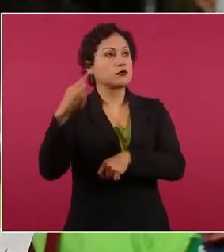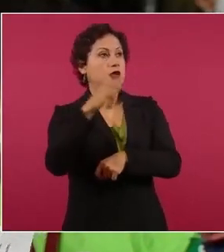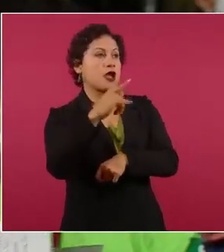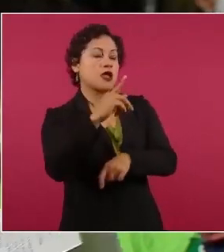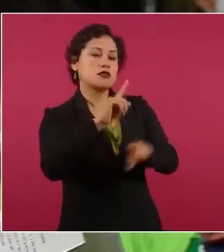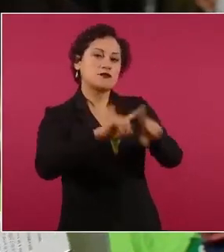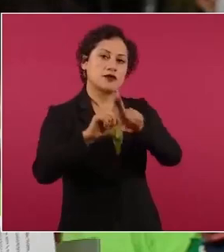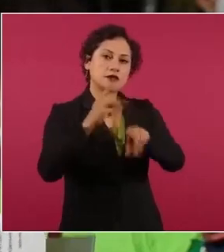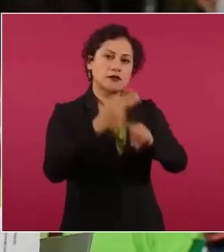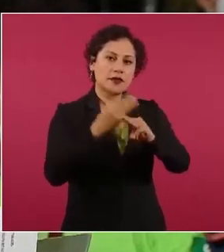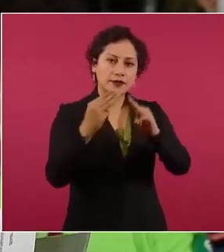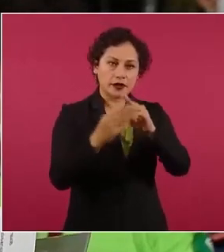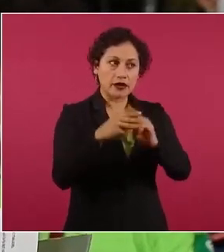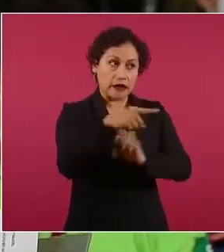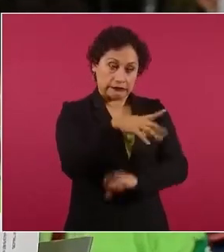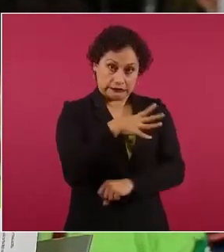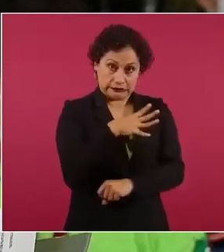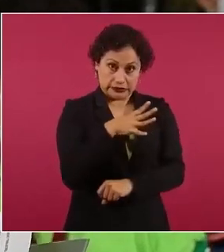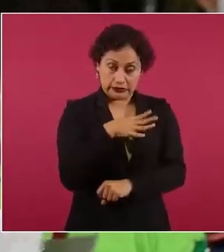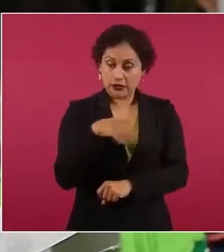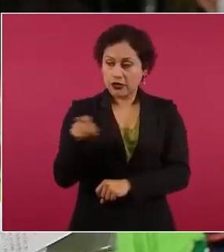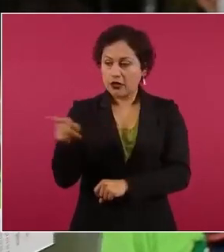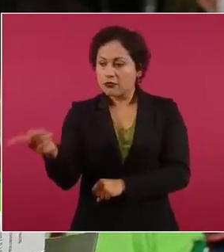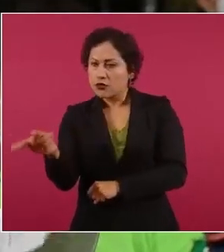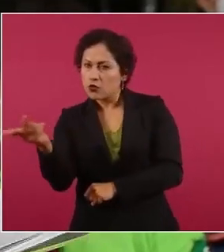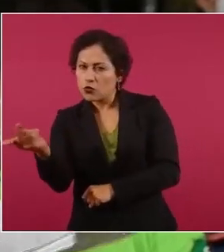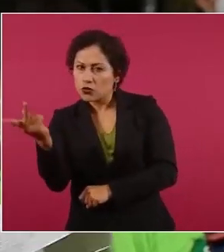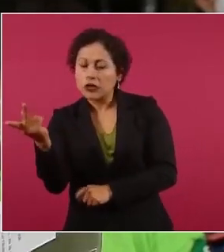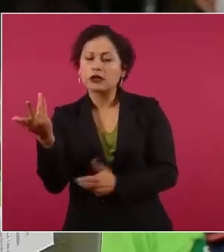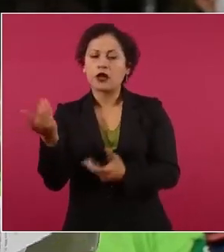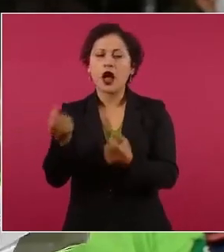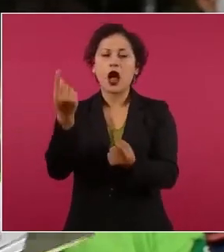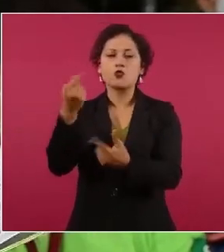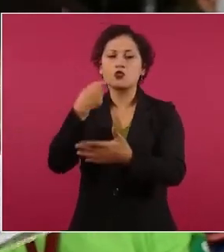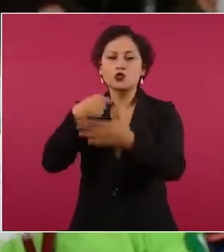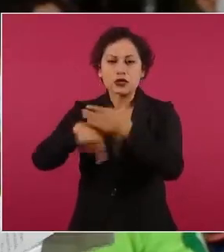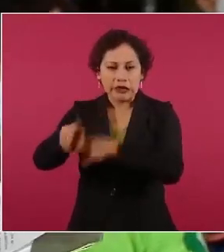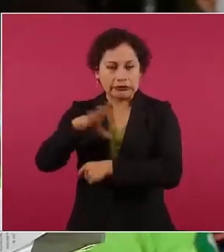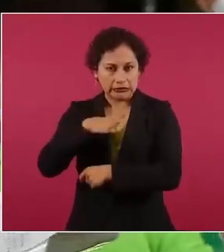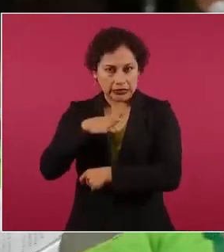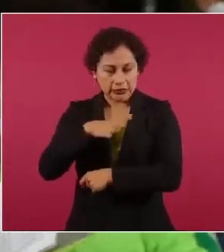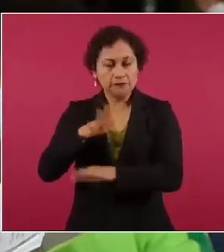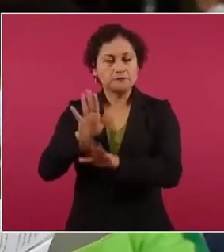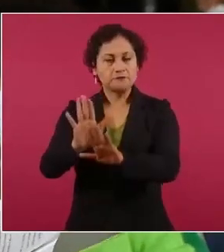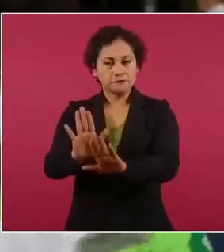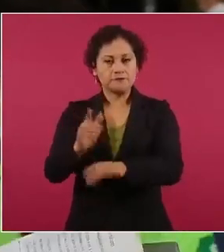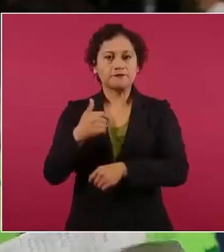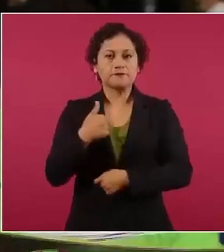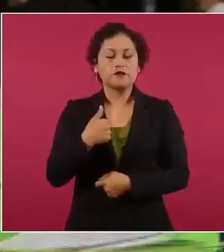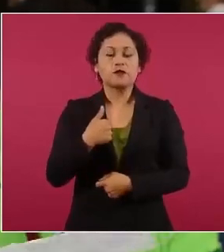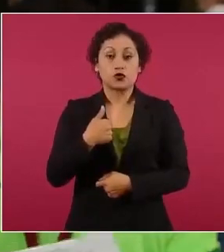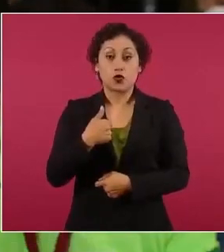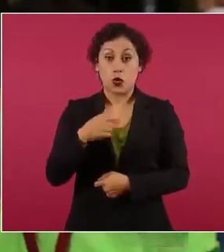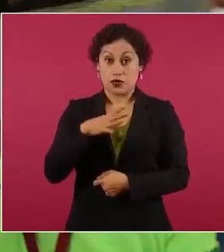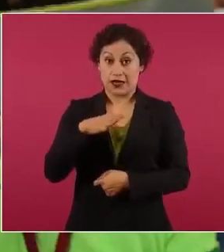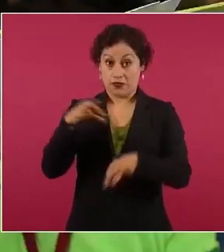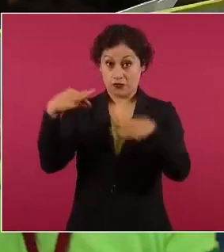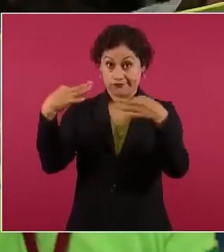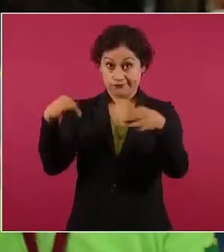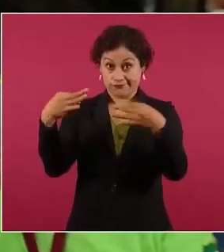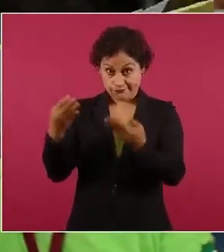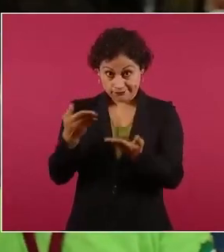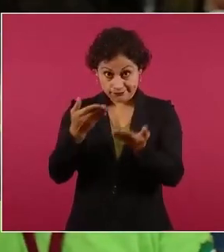de lo que quedó de mexicana hay algunos litigios etcétera pero concretamente incluso le traigo un documento